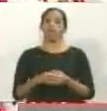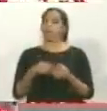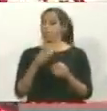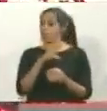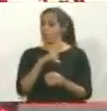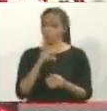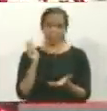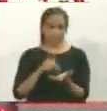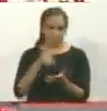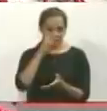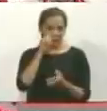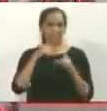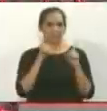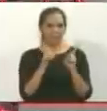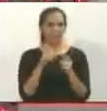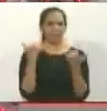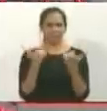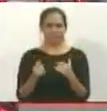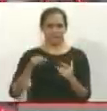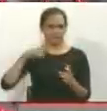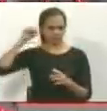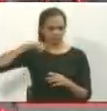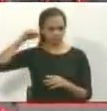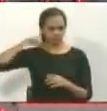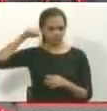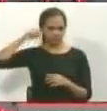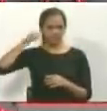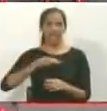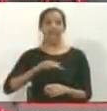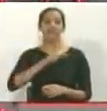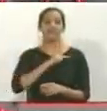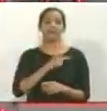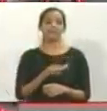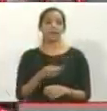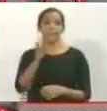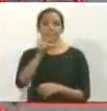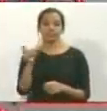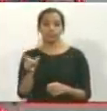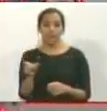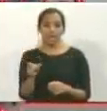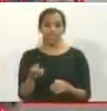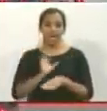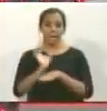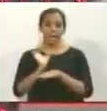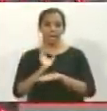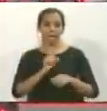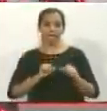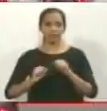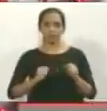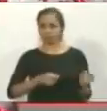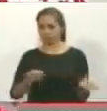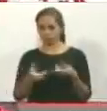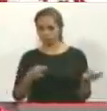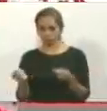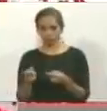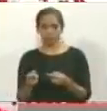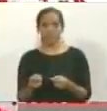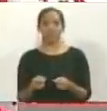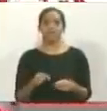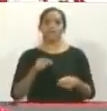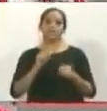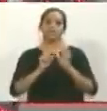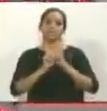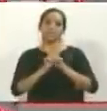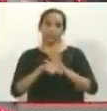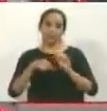llegado las cámaras, pero ellos ya empiezan a cargar a las falsas víctimas y las ambulancias movilizadas para la ocasión. Segundos después,